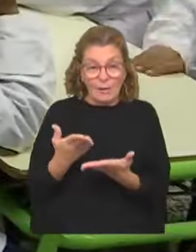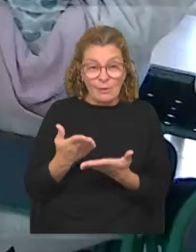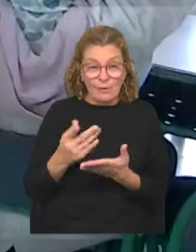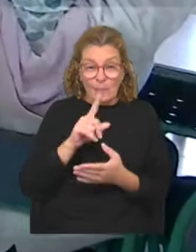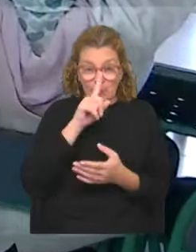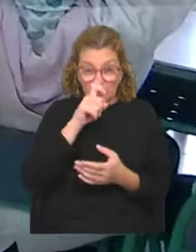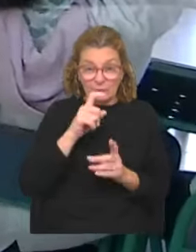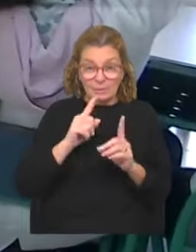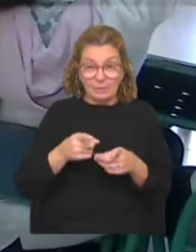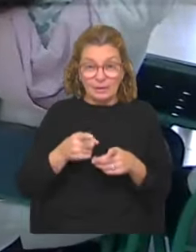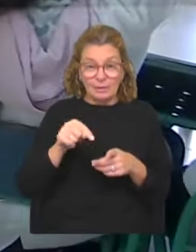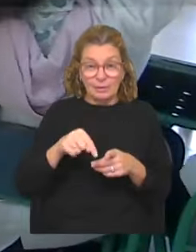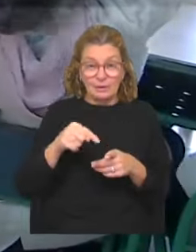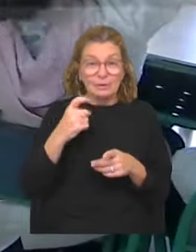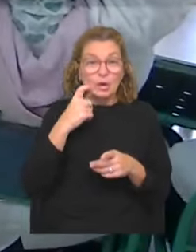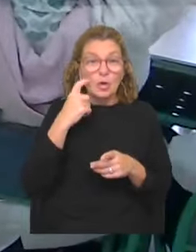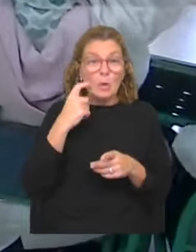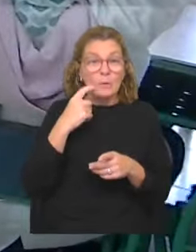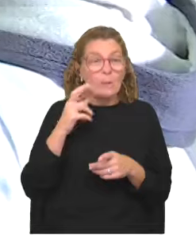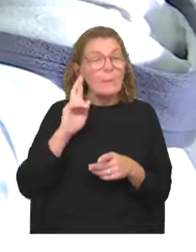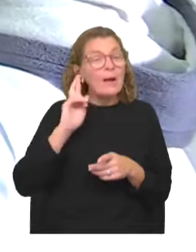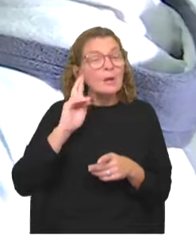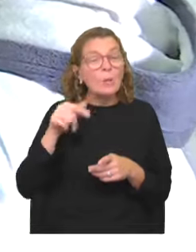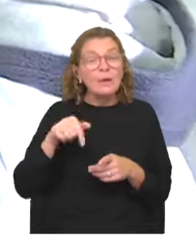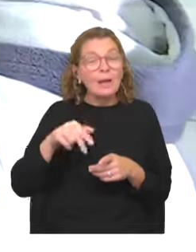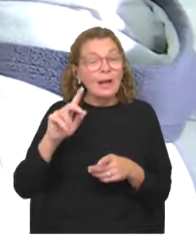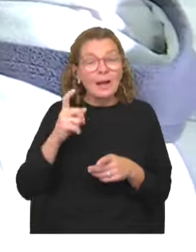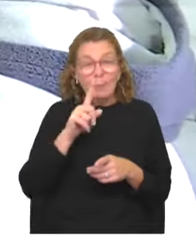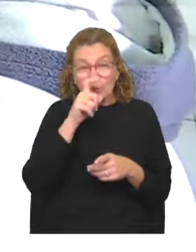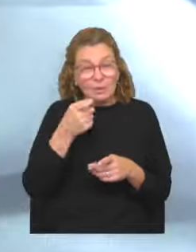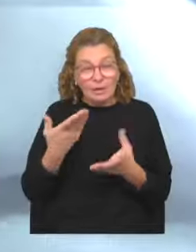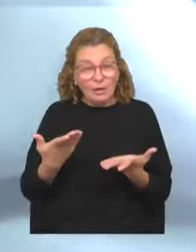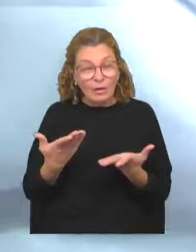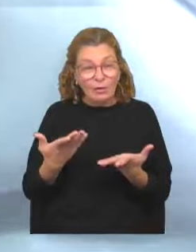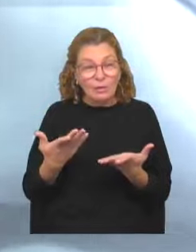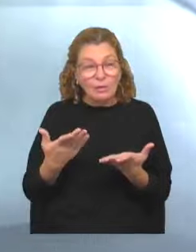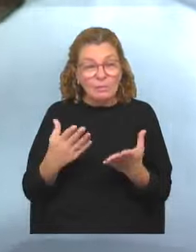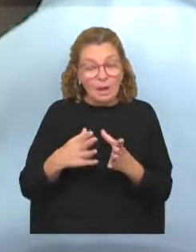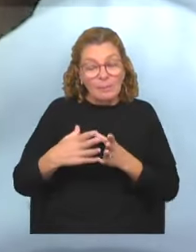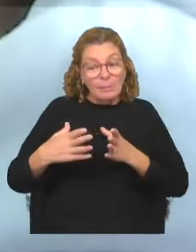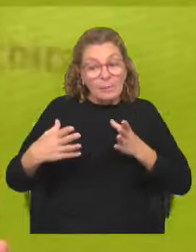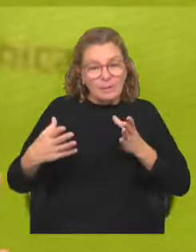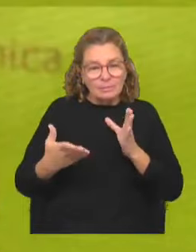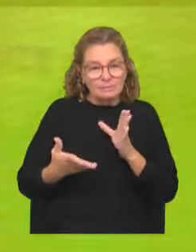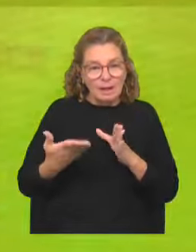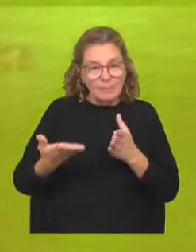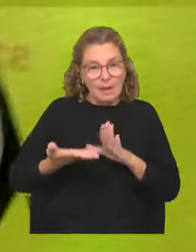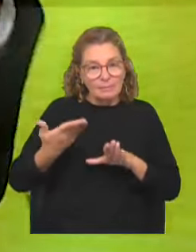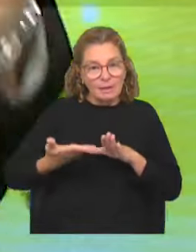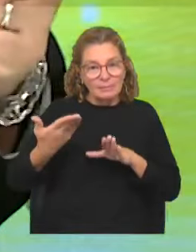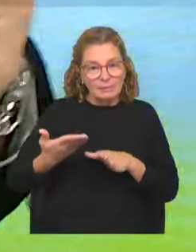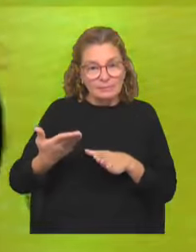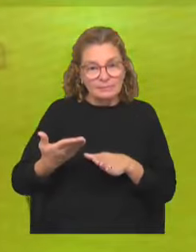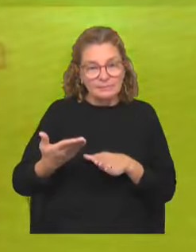Montevideo con esta cifra ¿Y hace más ruido de cifra que se da en la capital? No, no, es que haga más ruido, cada vez se acrecienta más, son más. ¿Es